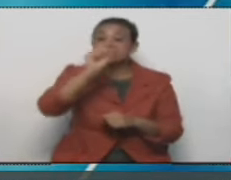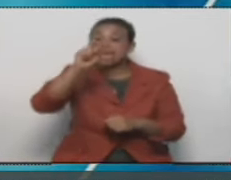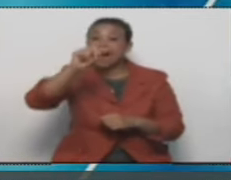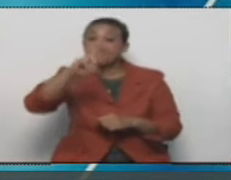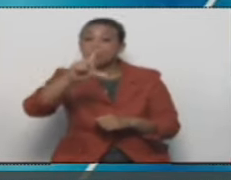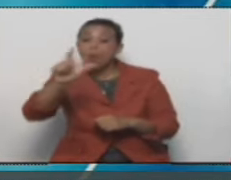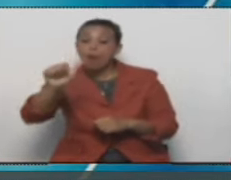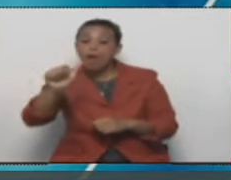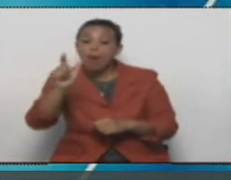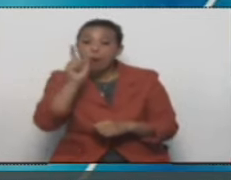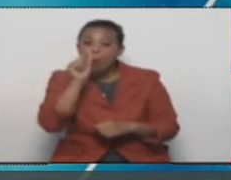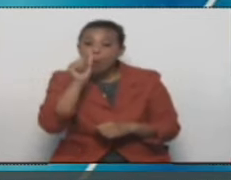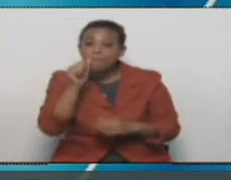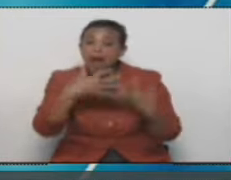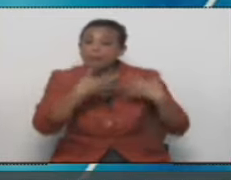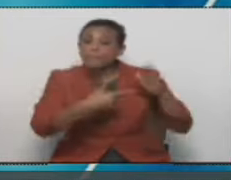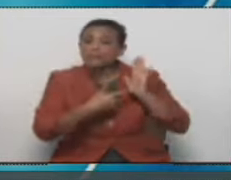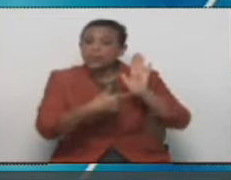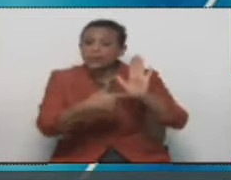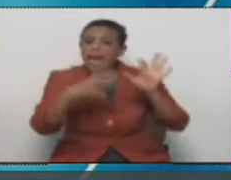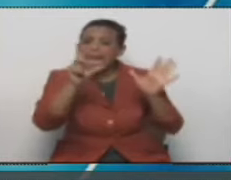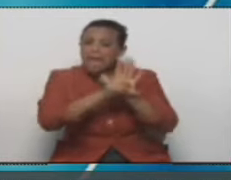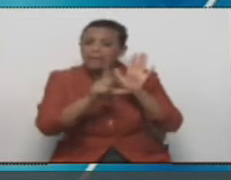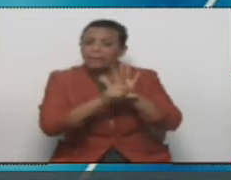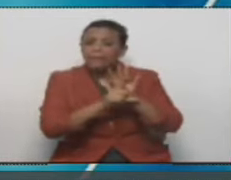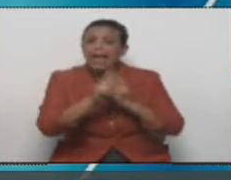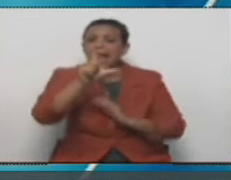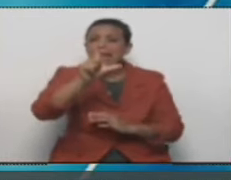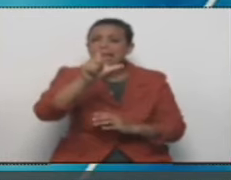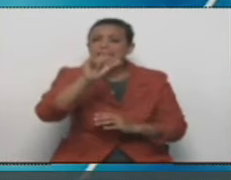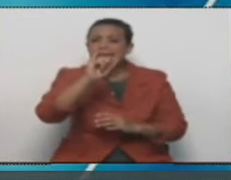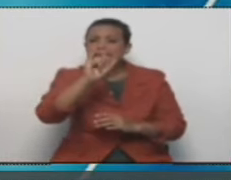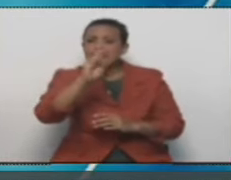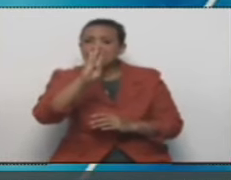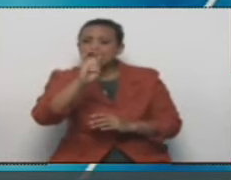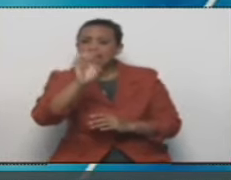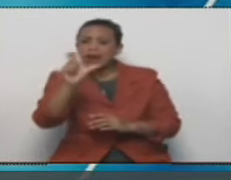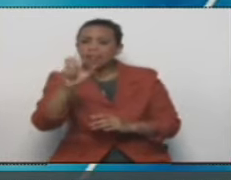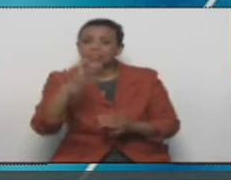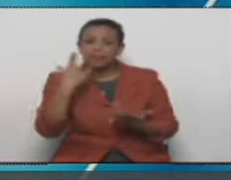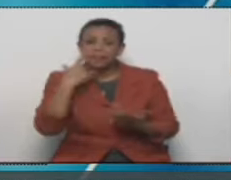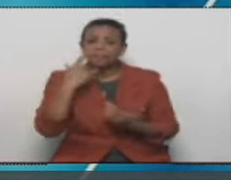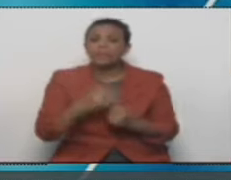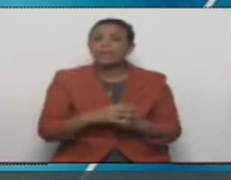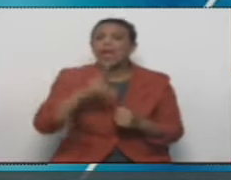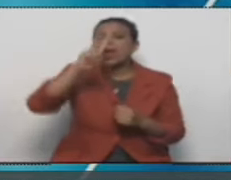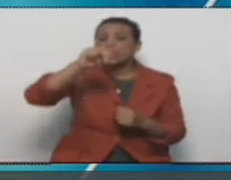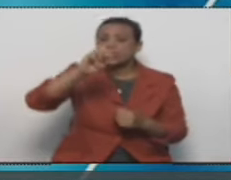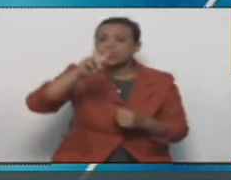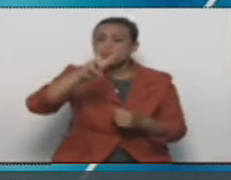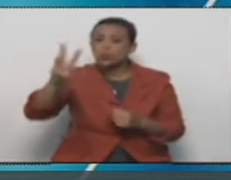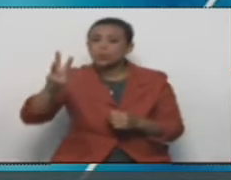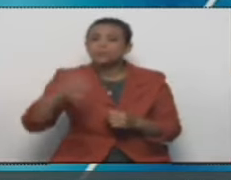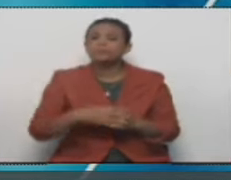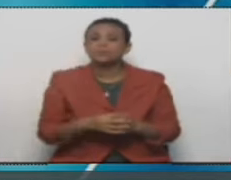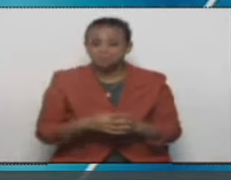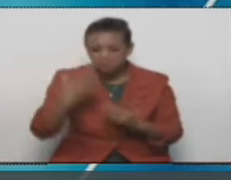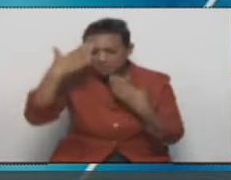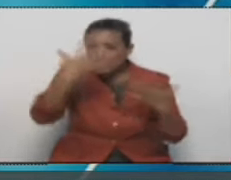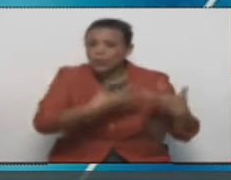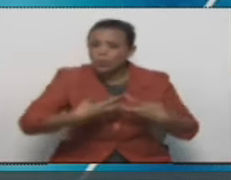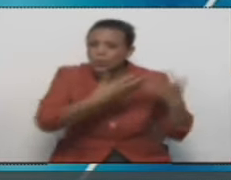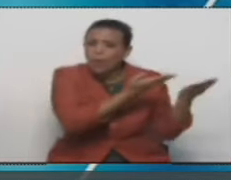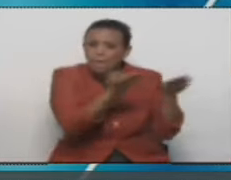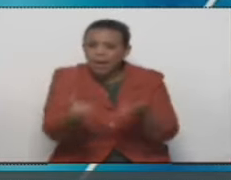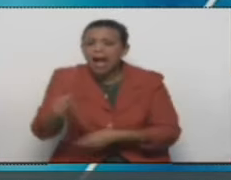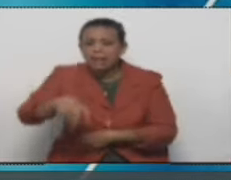Morales, representante legal de Liberty New World. Estadounidense, bienvenido, de los